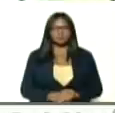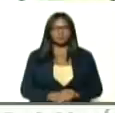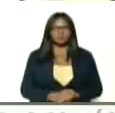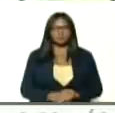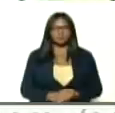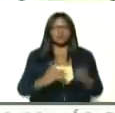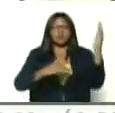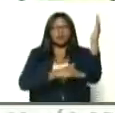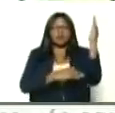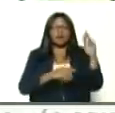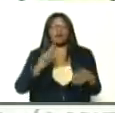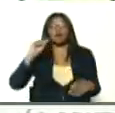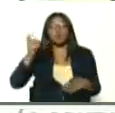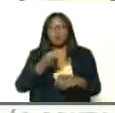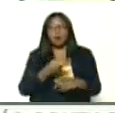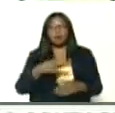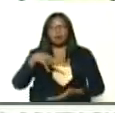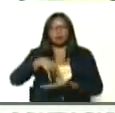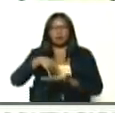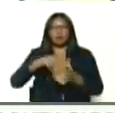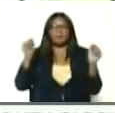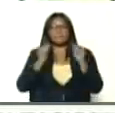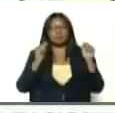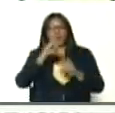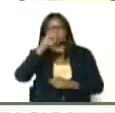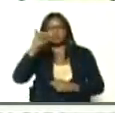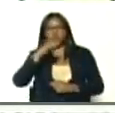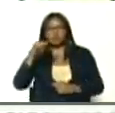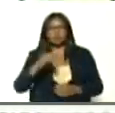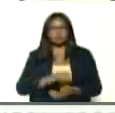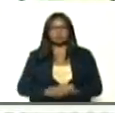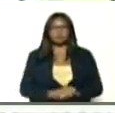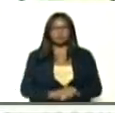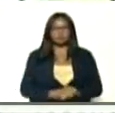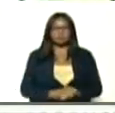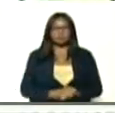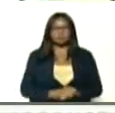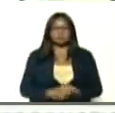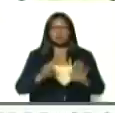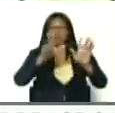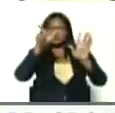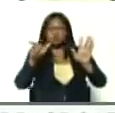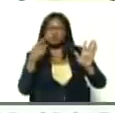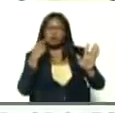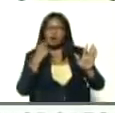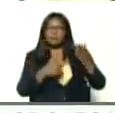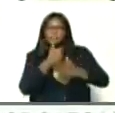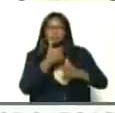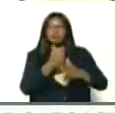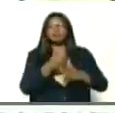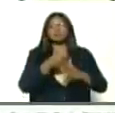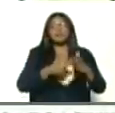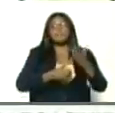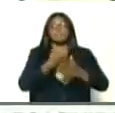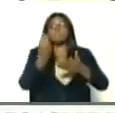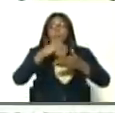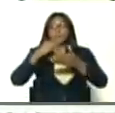Lara, Guarico, Carabobo, Mérida, y Zulia, y seis entidades, tuvieron descenso, casos,